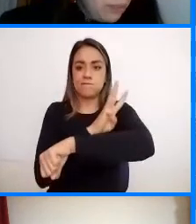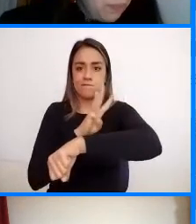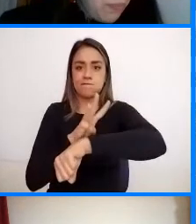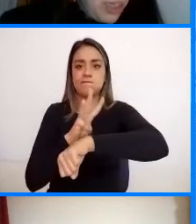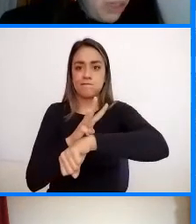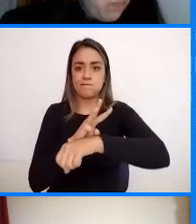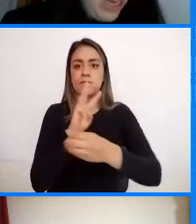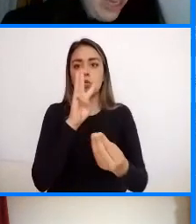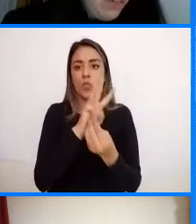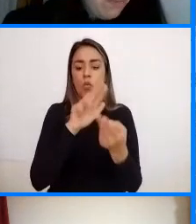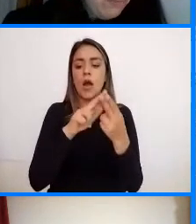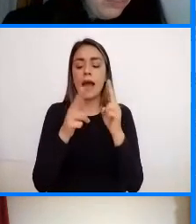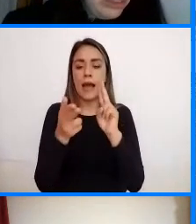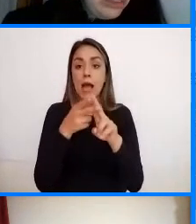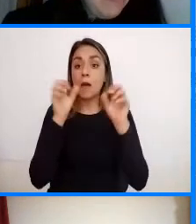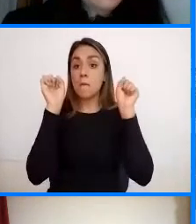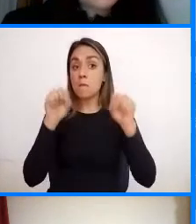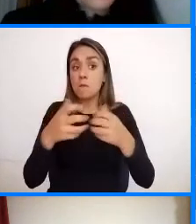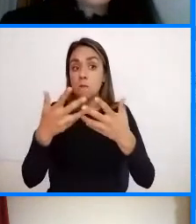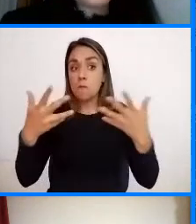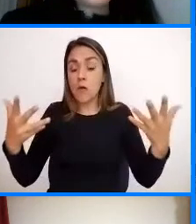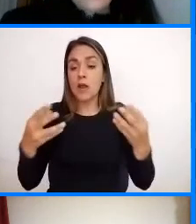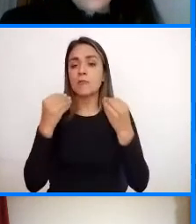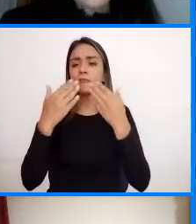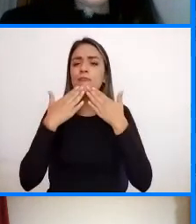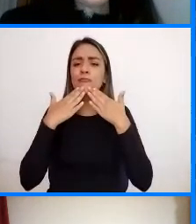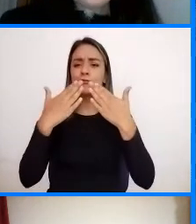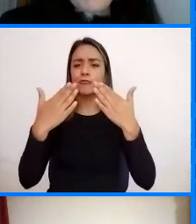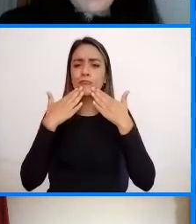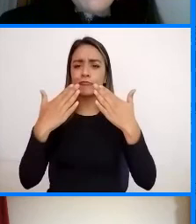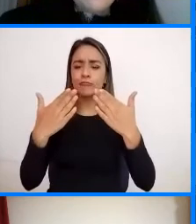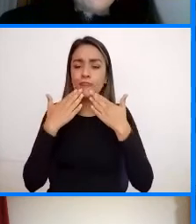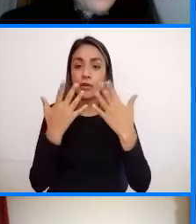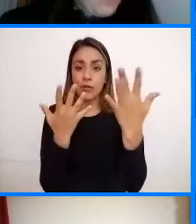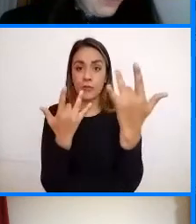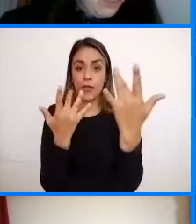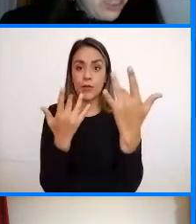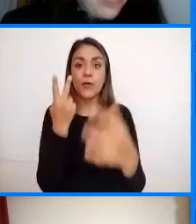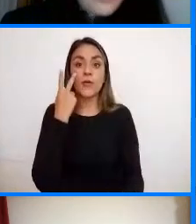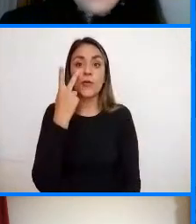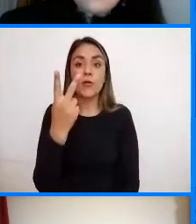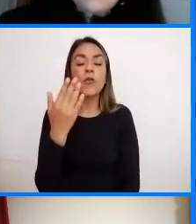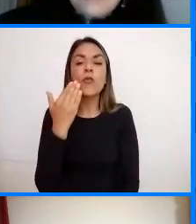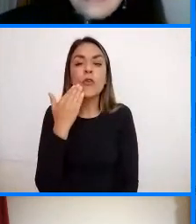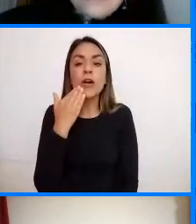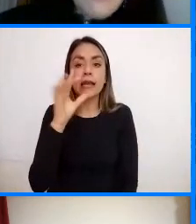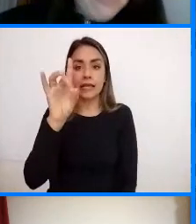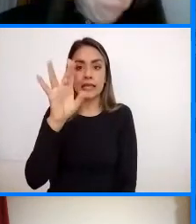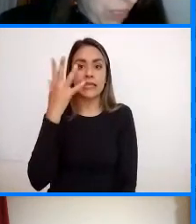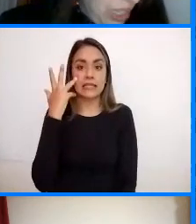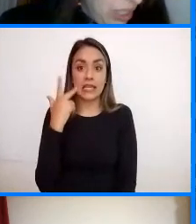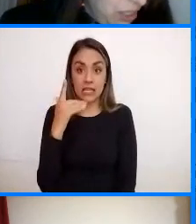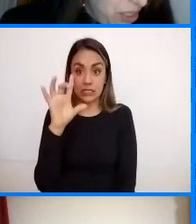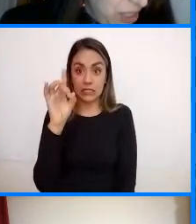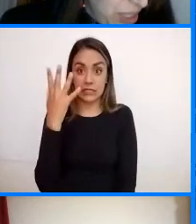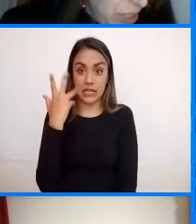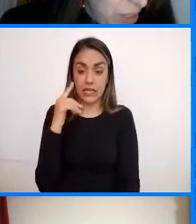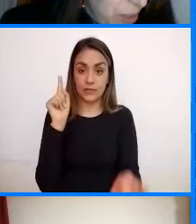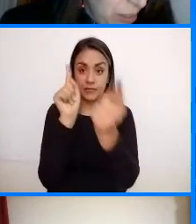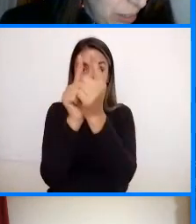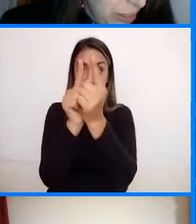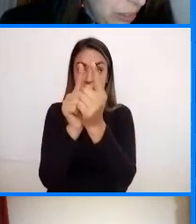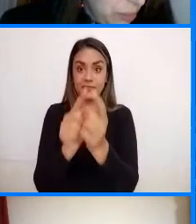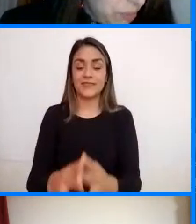World Y bueno Muchísimas gracias Los espero Dentro de cuántos Dentro de 15 días Estoy yo